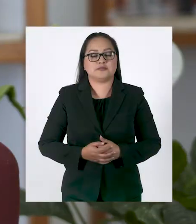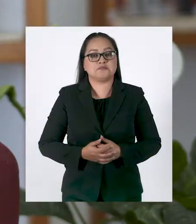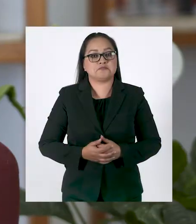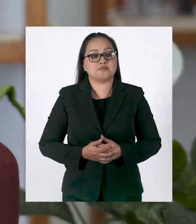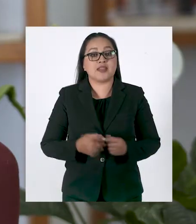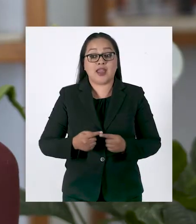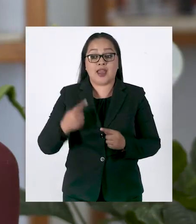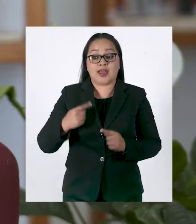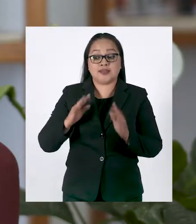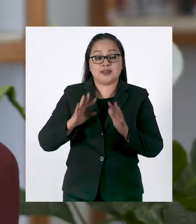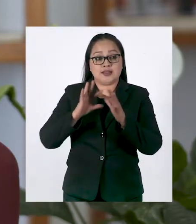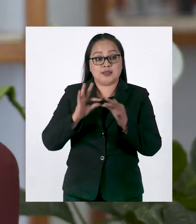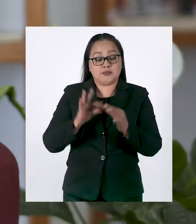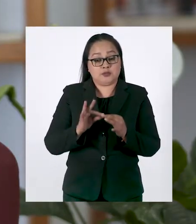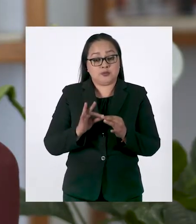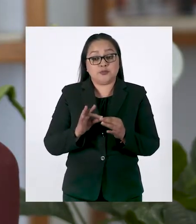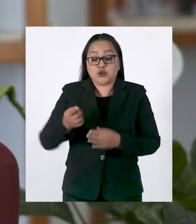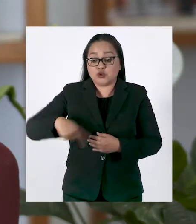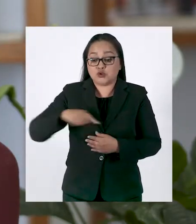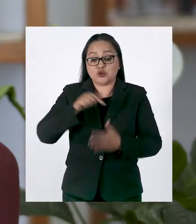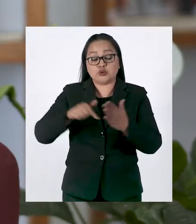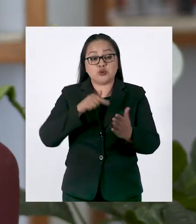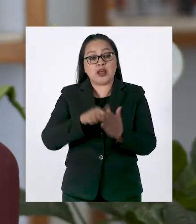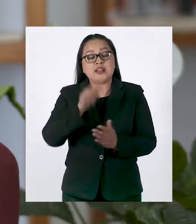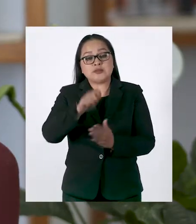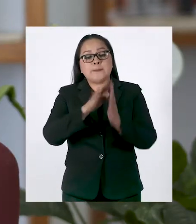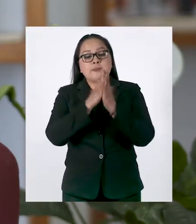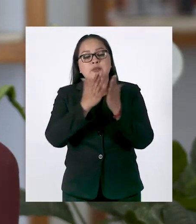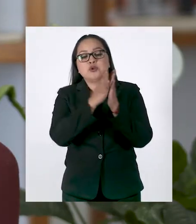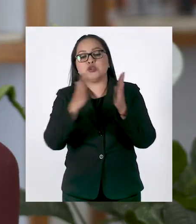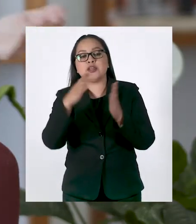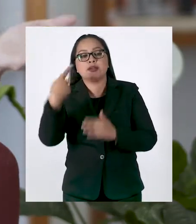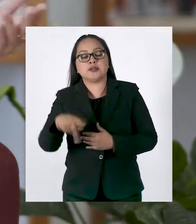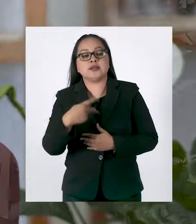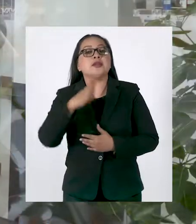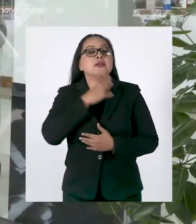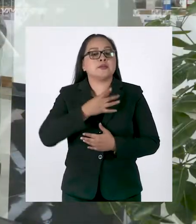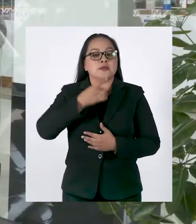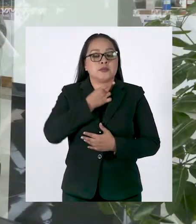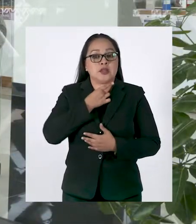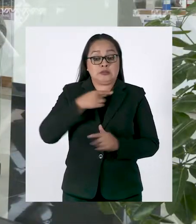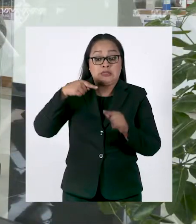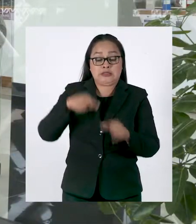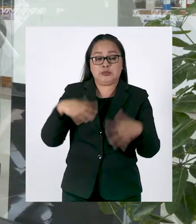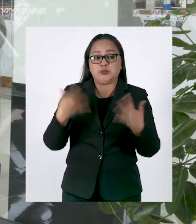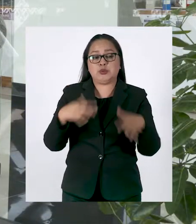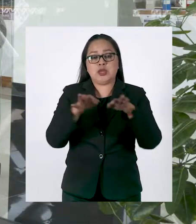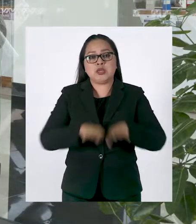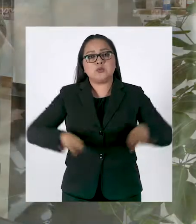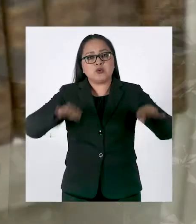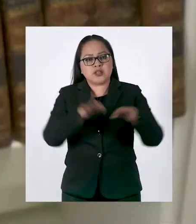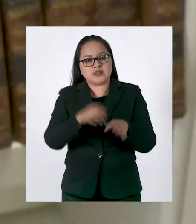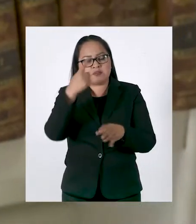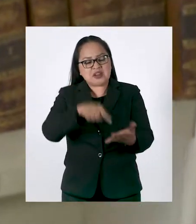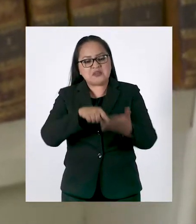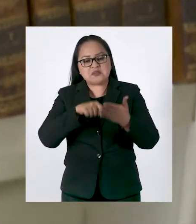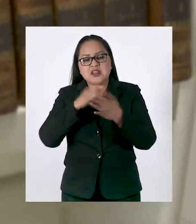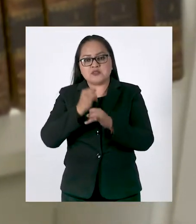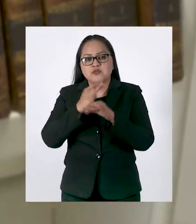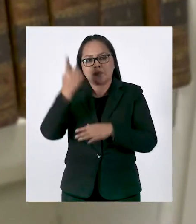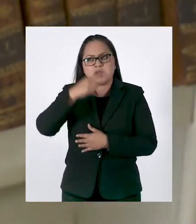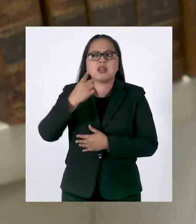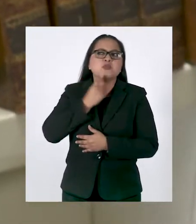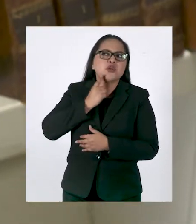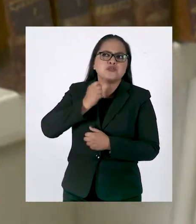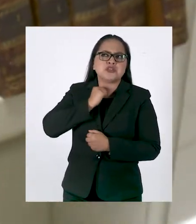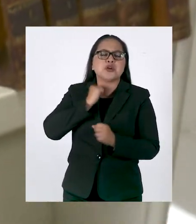Como ya les había comentado, seguimos al interior de la Biblioteca Legislativa de la Cámara de Diputados, una importante fuente de consulta